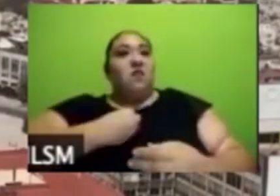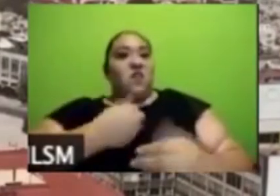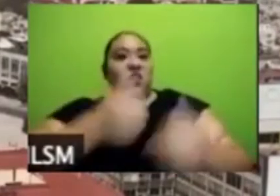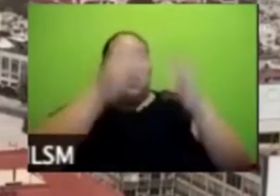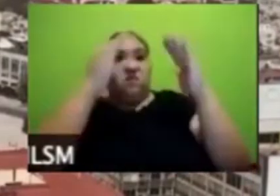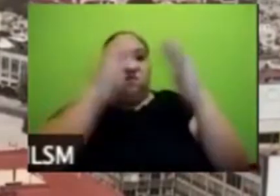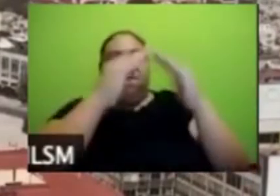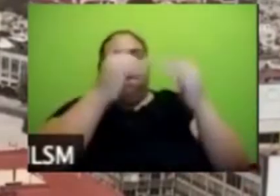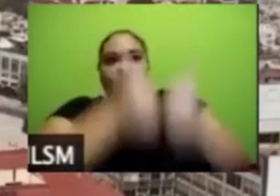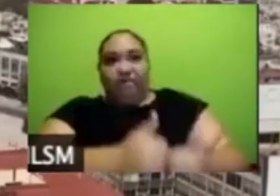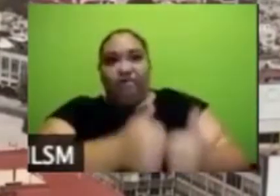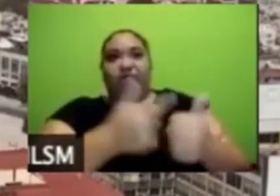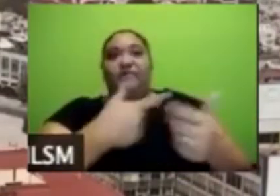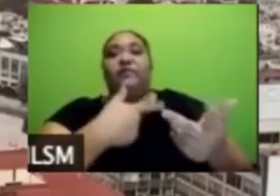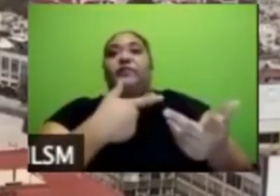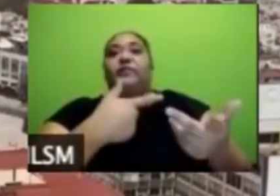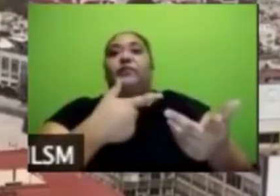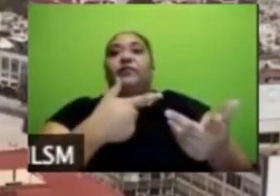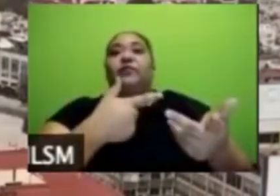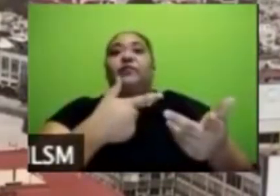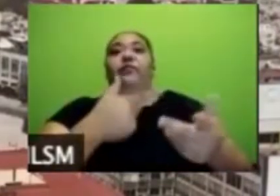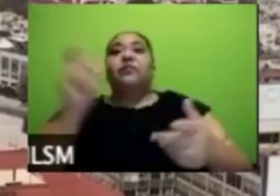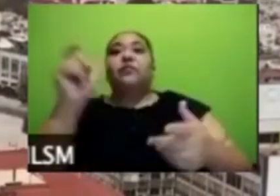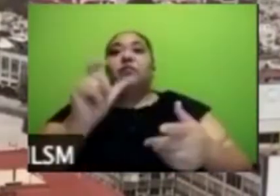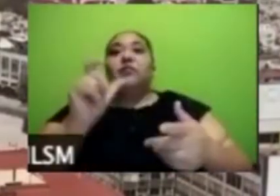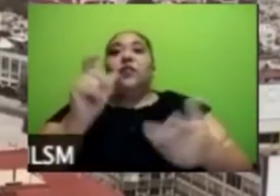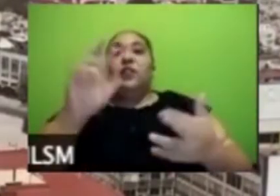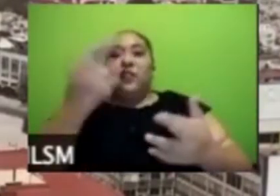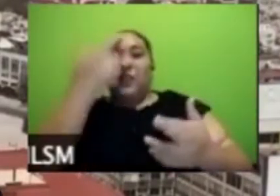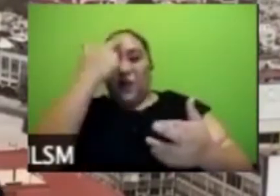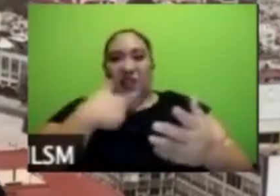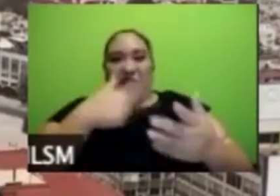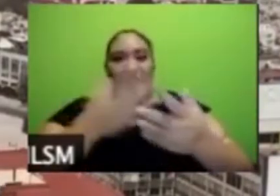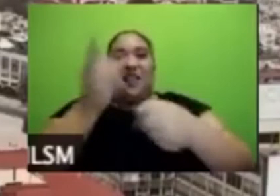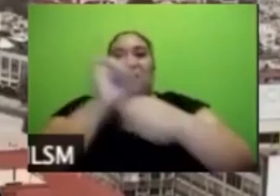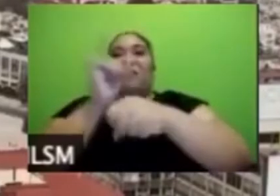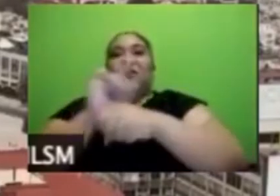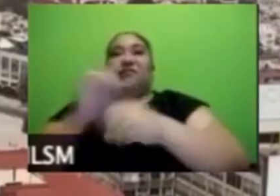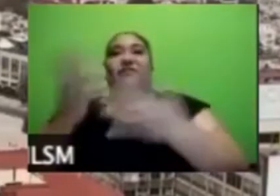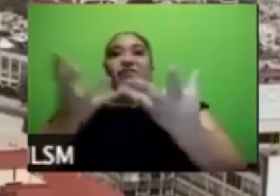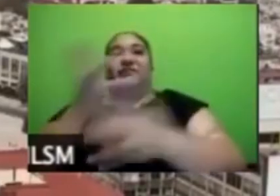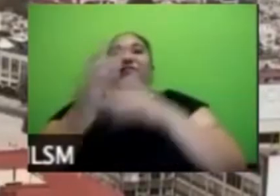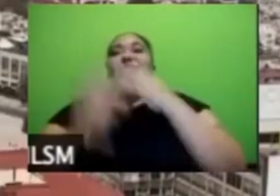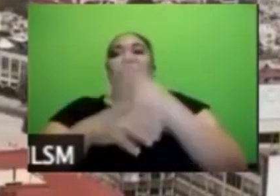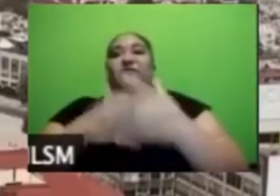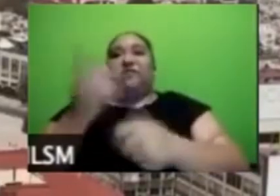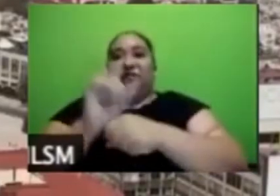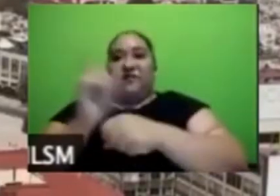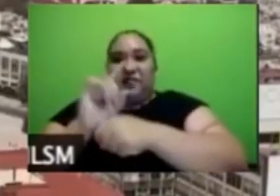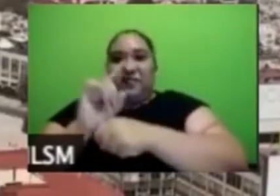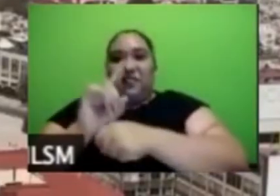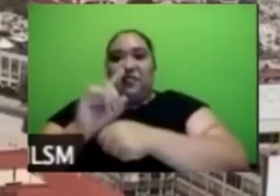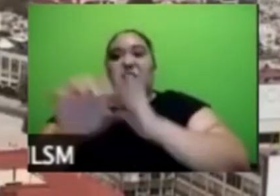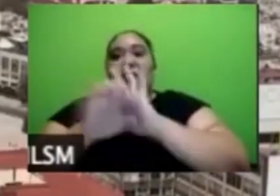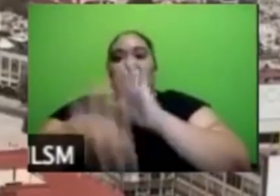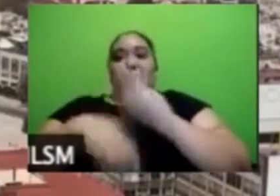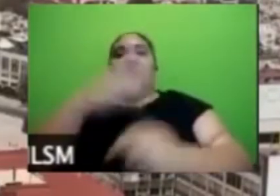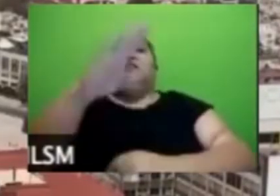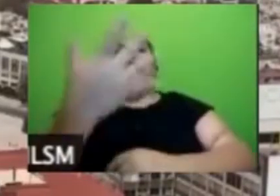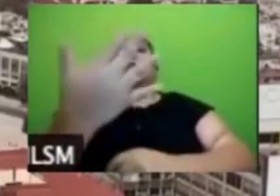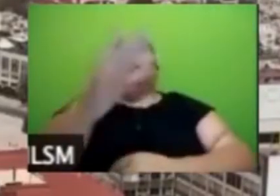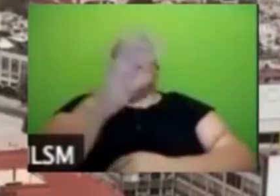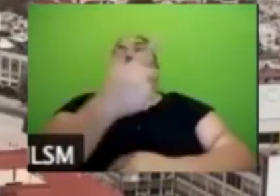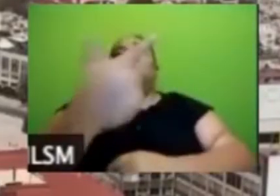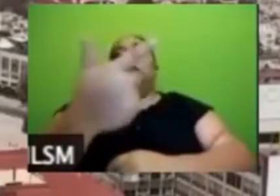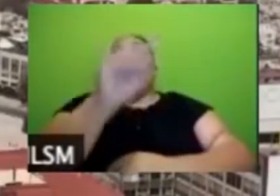periodos hablaba Mónica de hábitos efectivamente y son muy normales a ver 57% dice pues navegué más